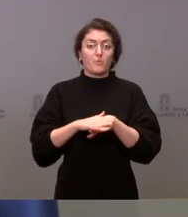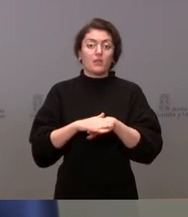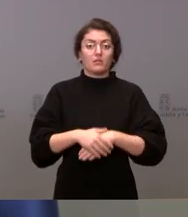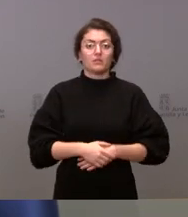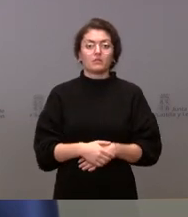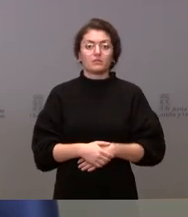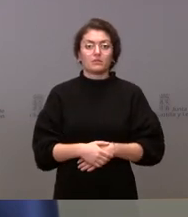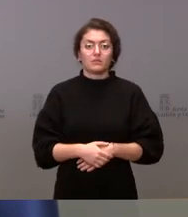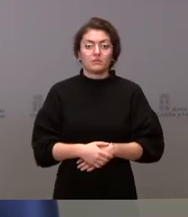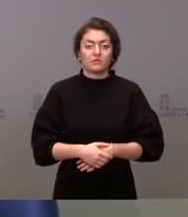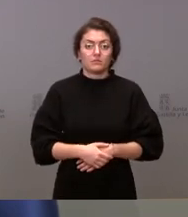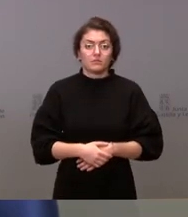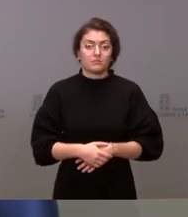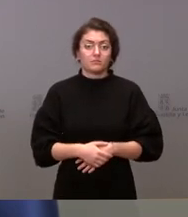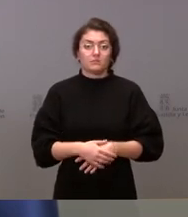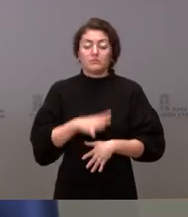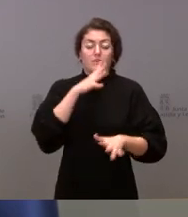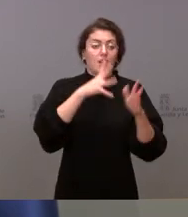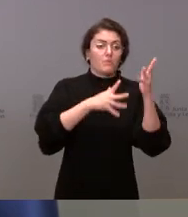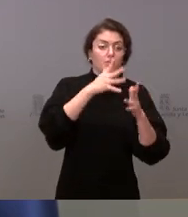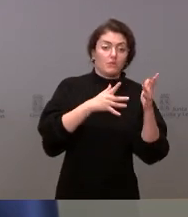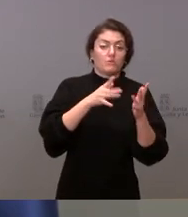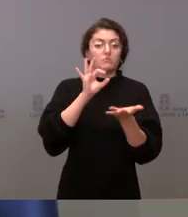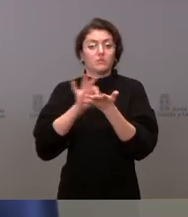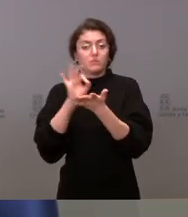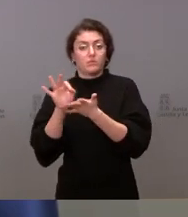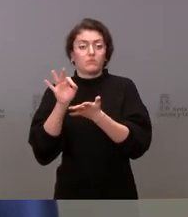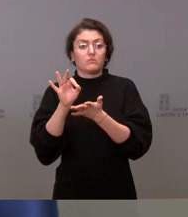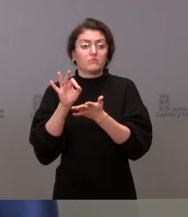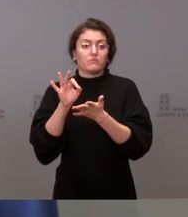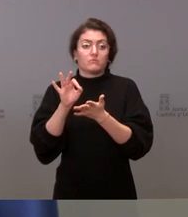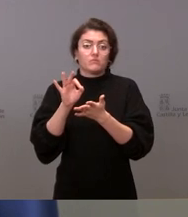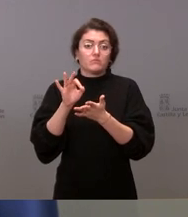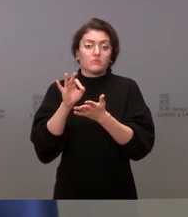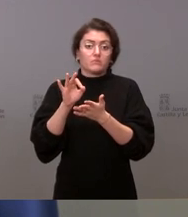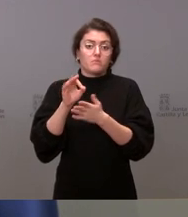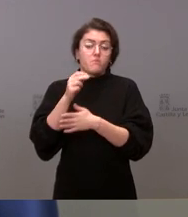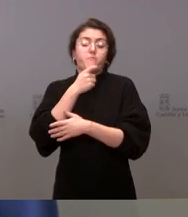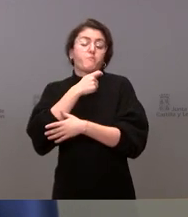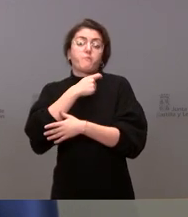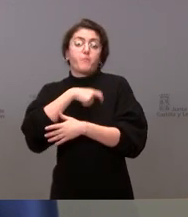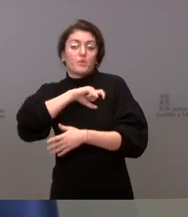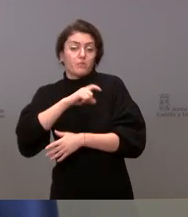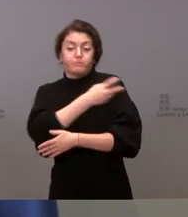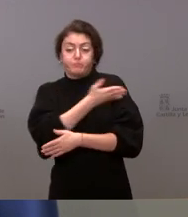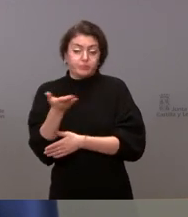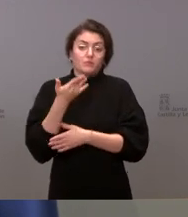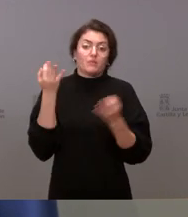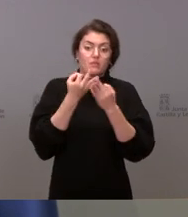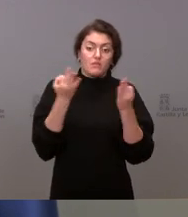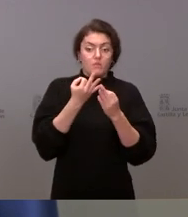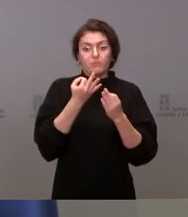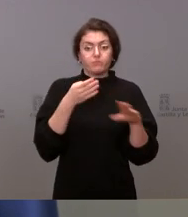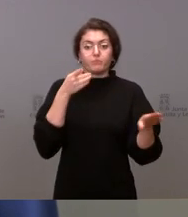a cada administración a cada servicio o cuerpo o fuerza de seguridad hay una ley en vigor y hay que